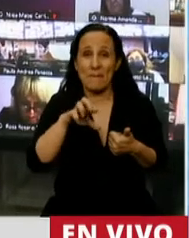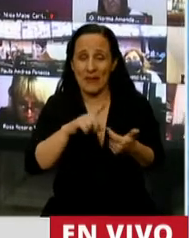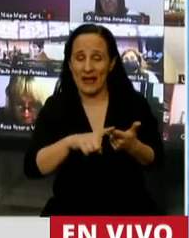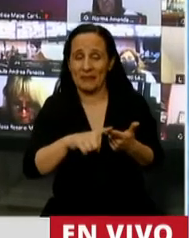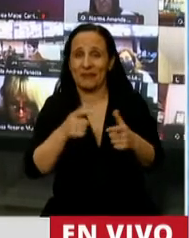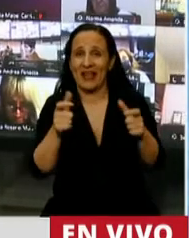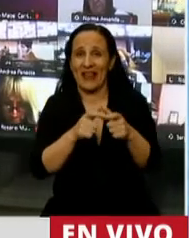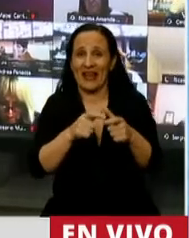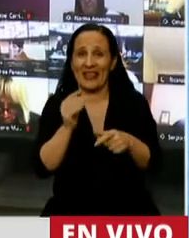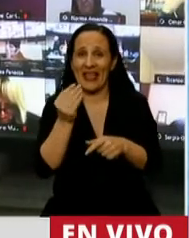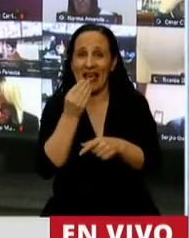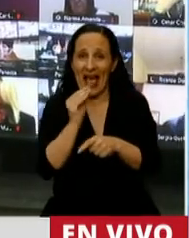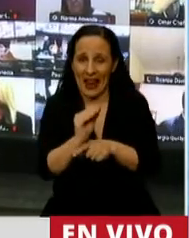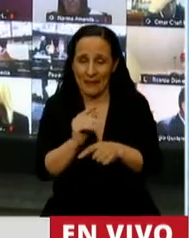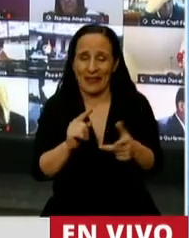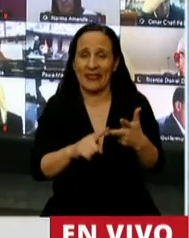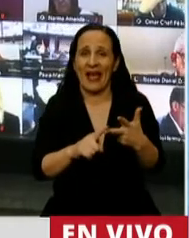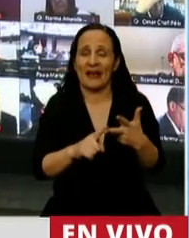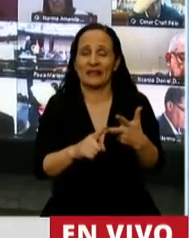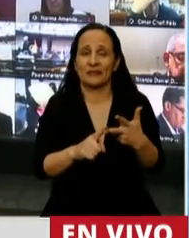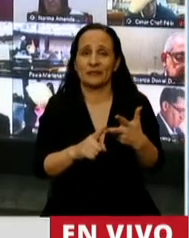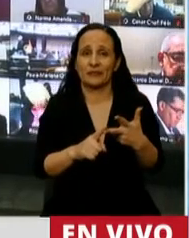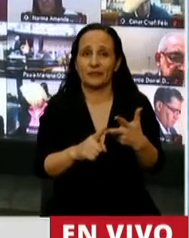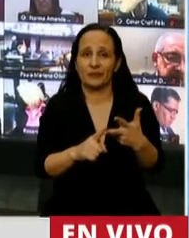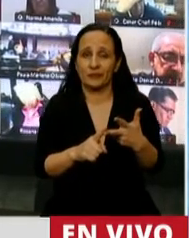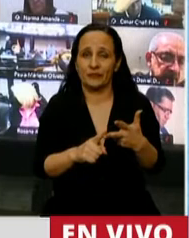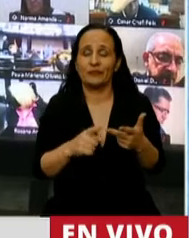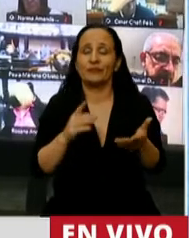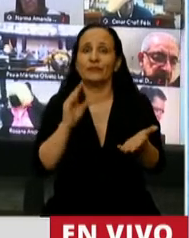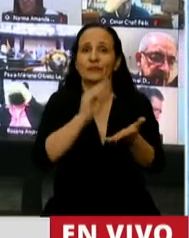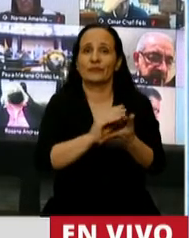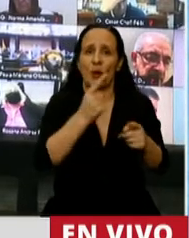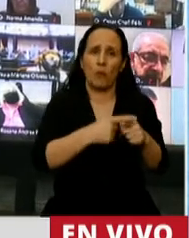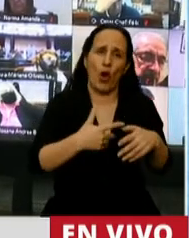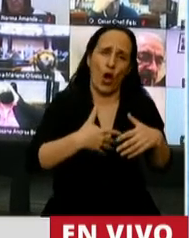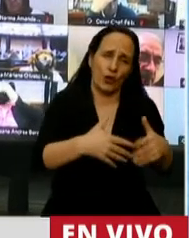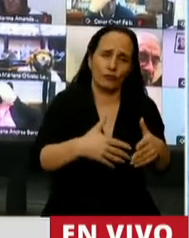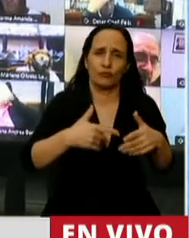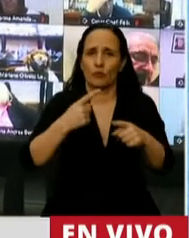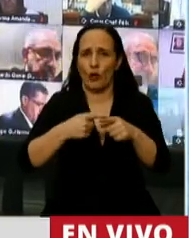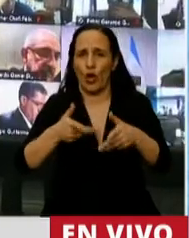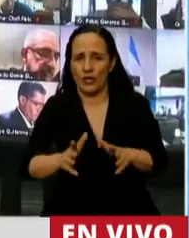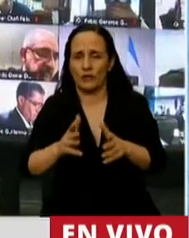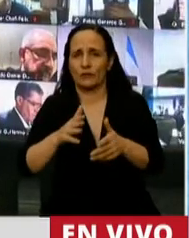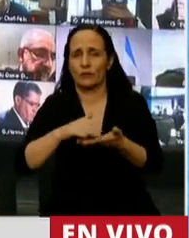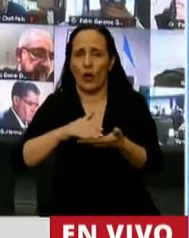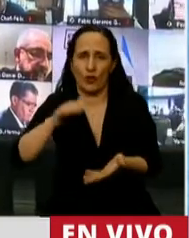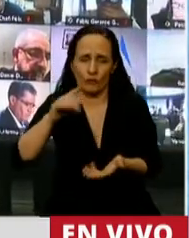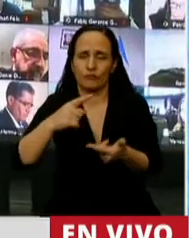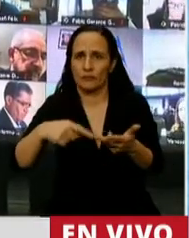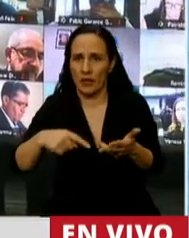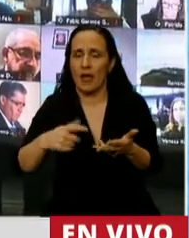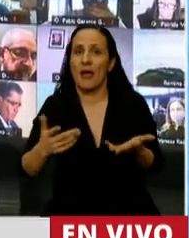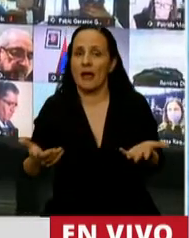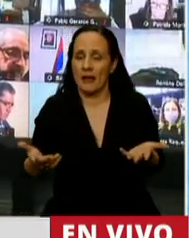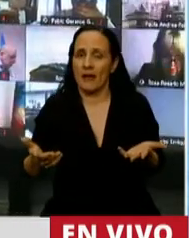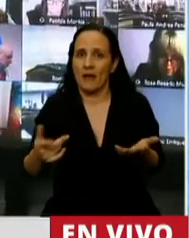tarjeta alimentar e incrementar las asignaciones universales, por eso nadie destacó hasta